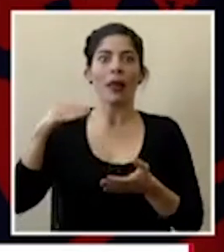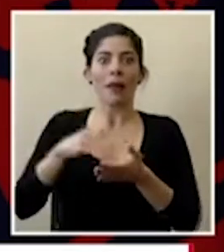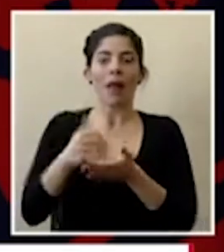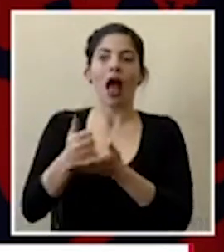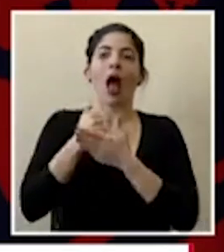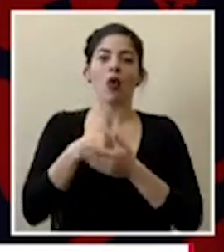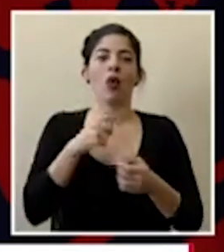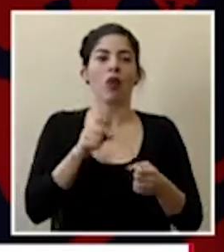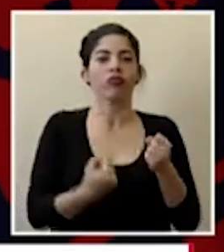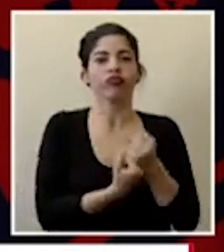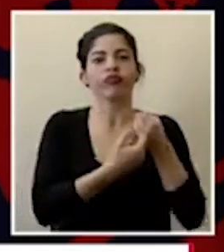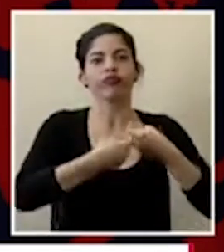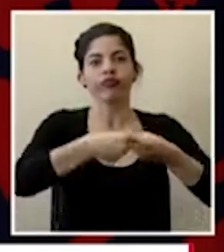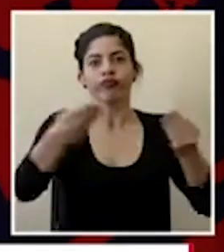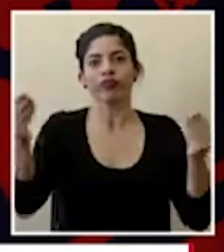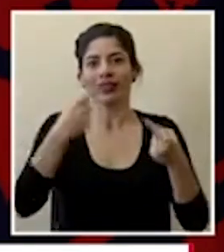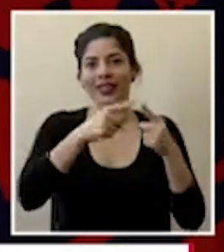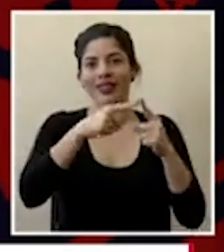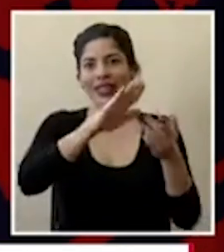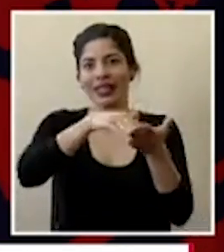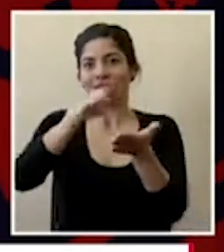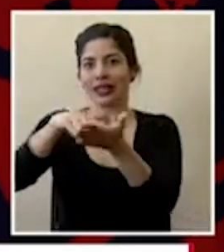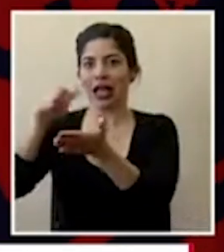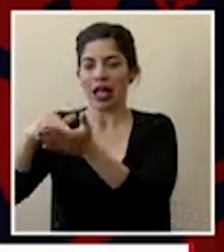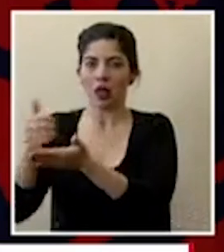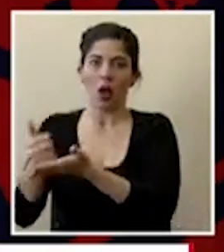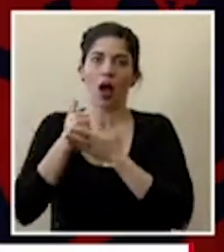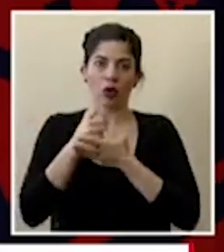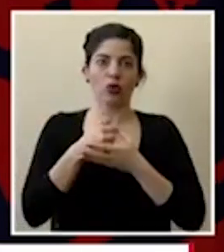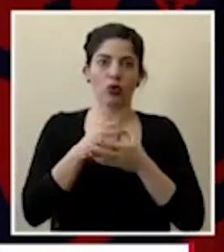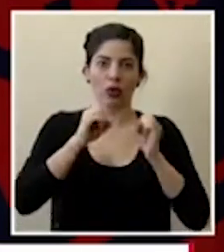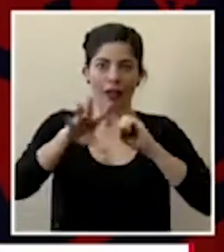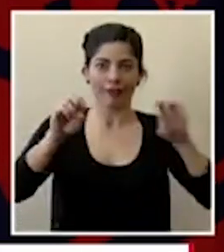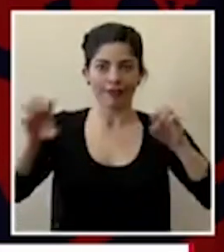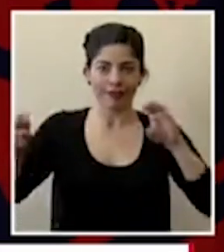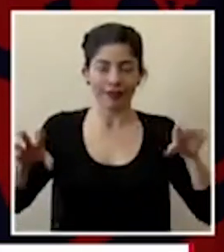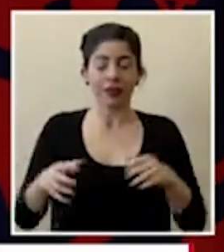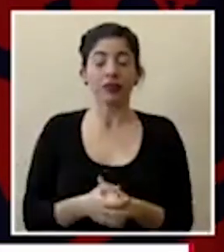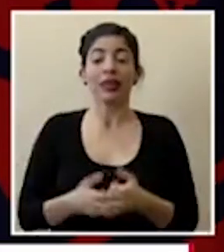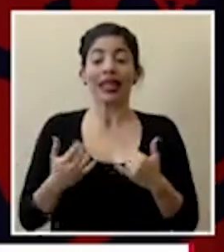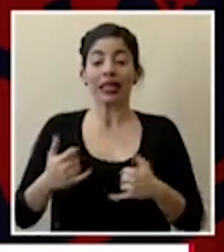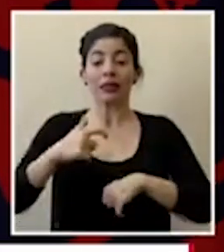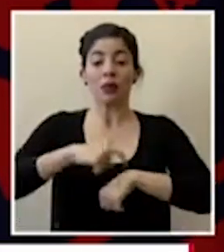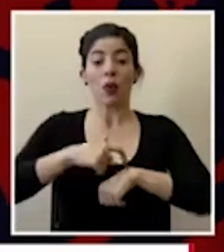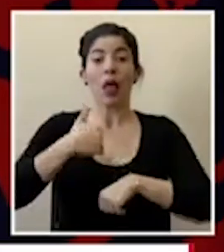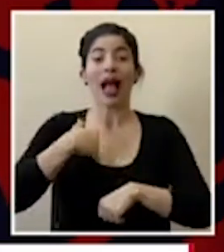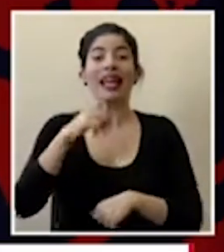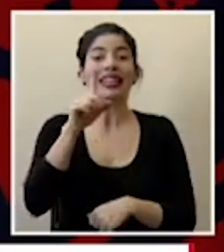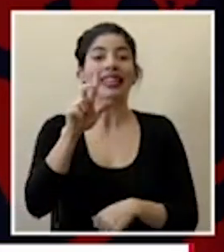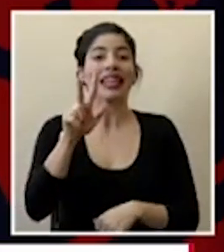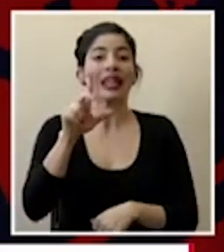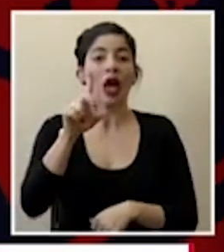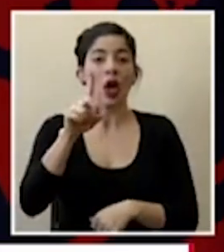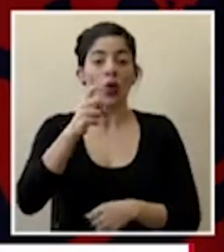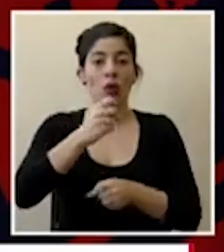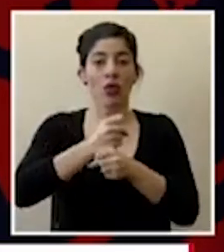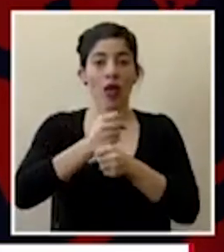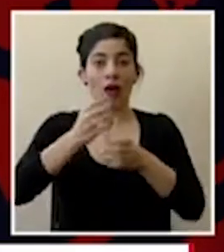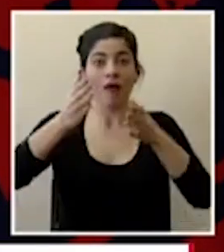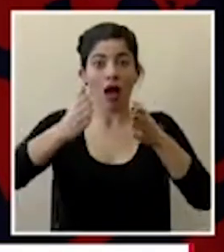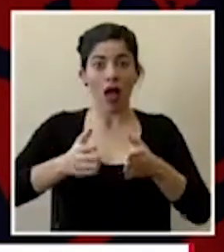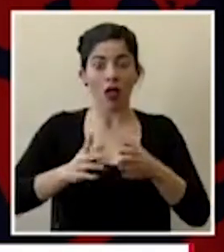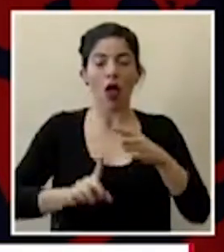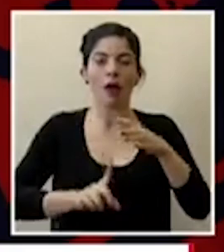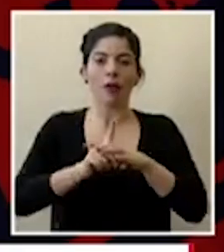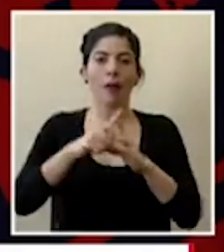centros este también comentarles que en estos momentos tenemos 131 funcionarios que han dado